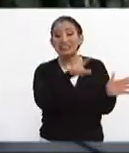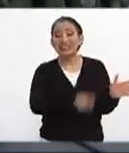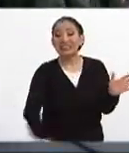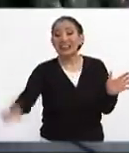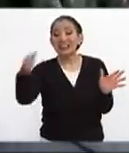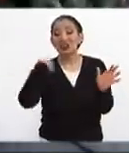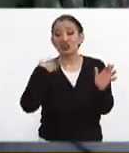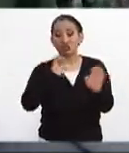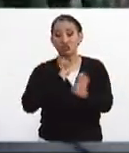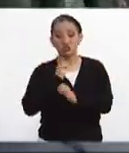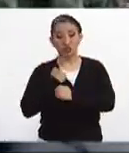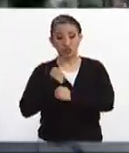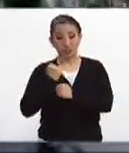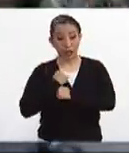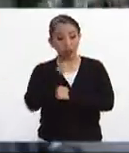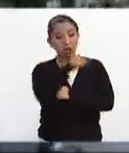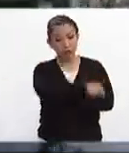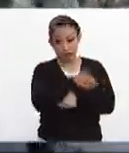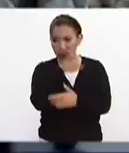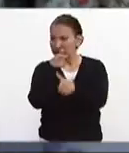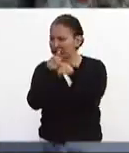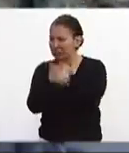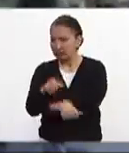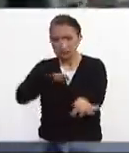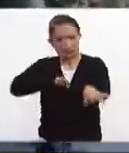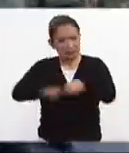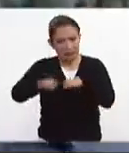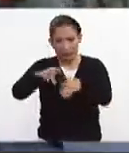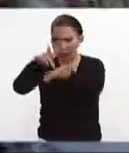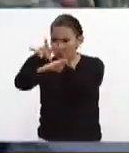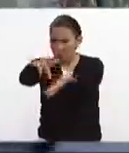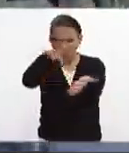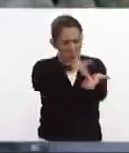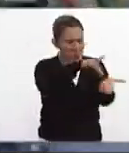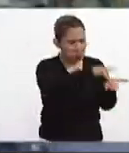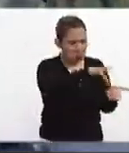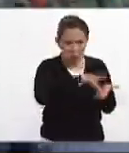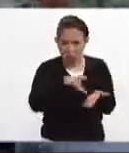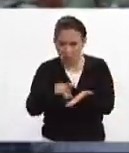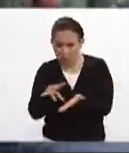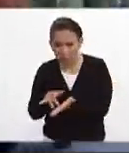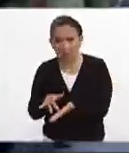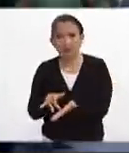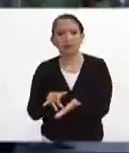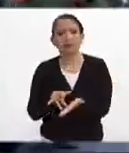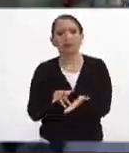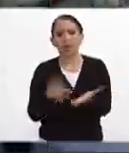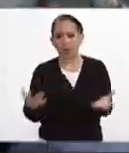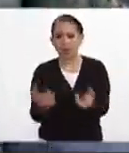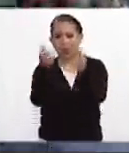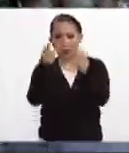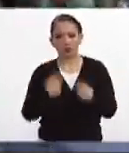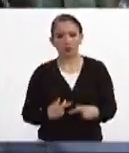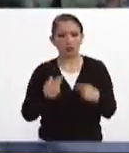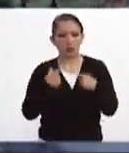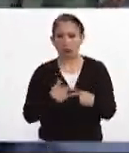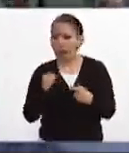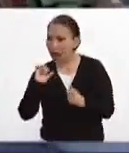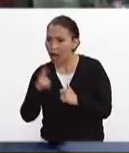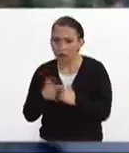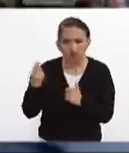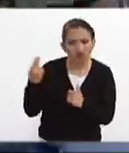efectivos. Continuamos trabajando en apoyos de apoyo, de auxilio a la población,